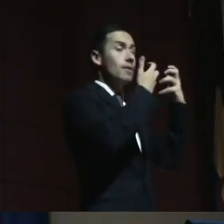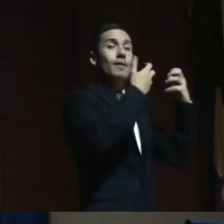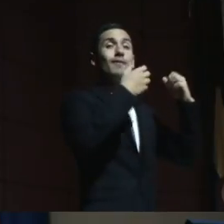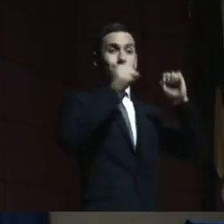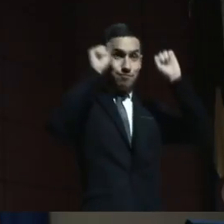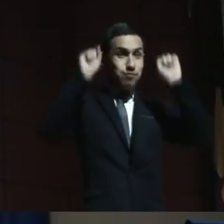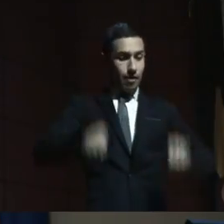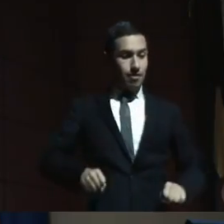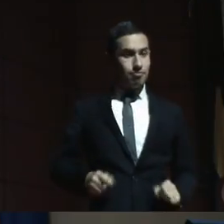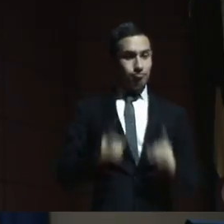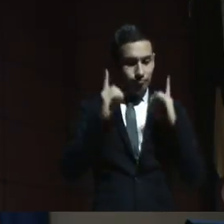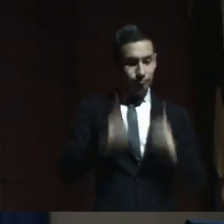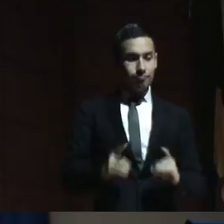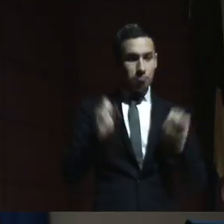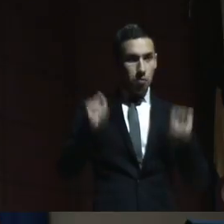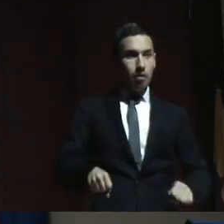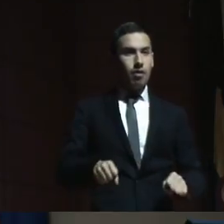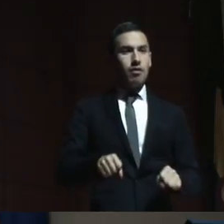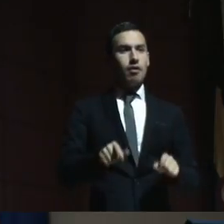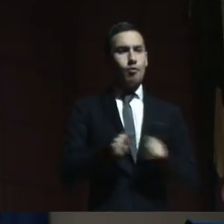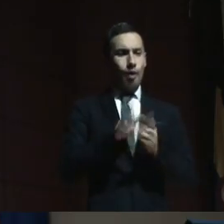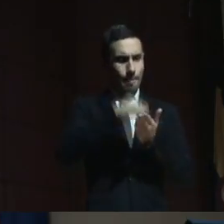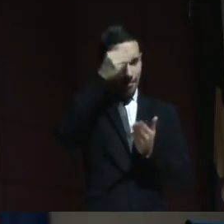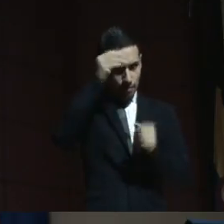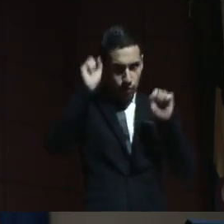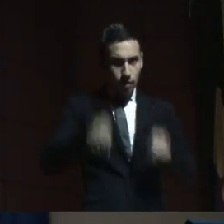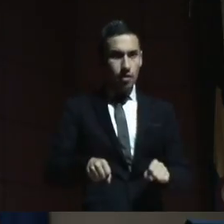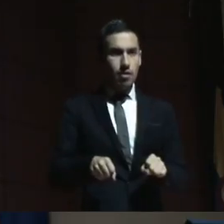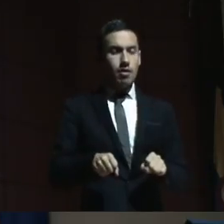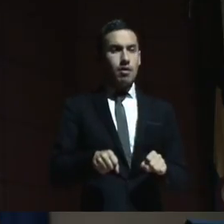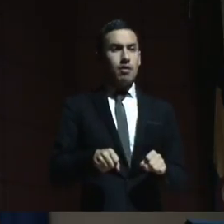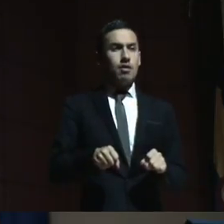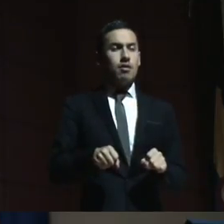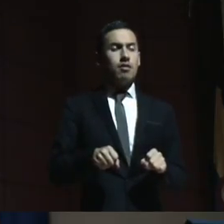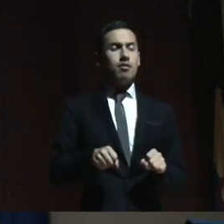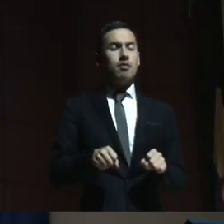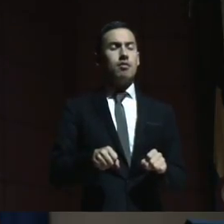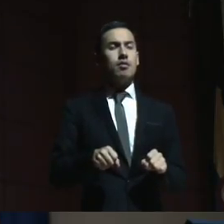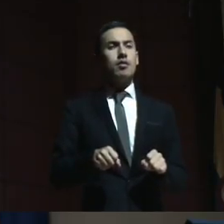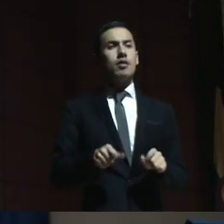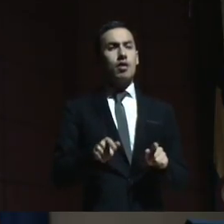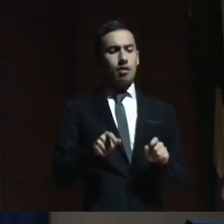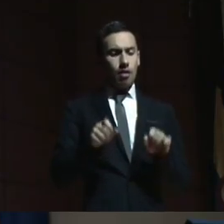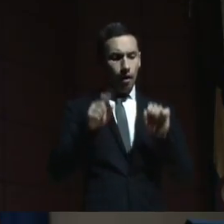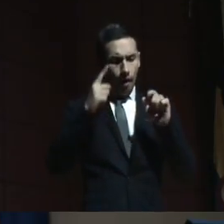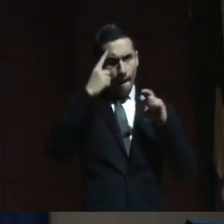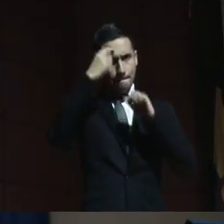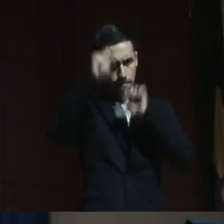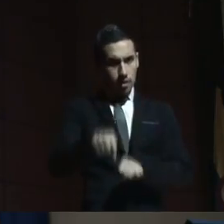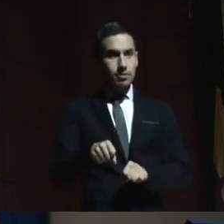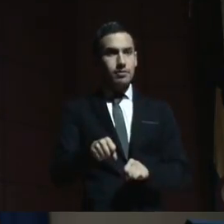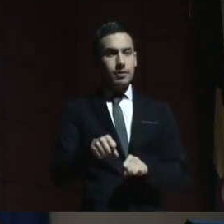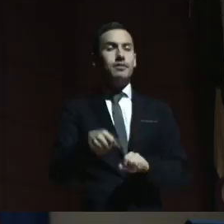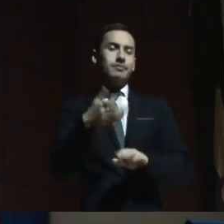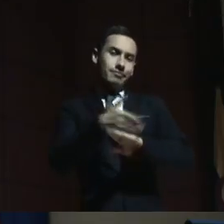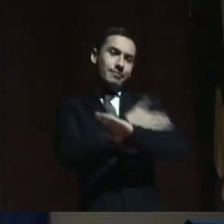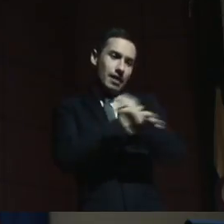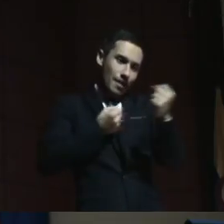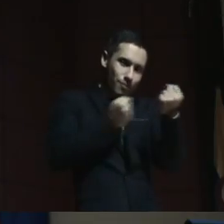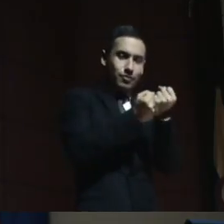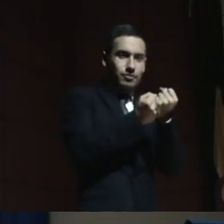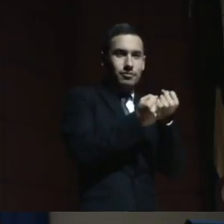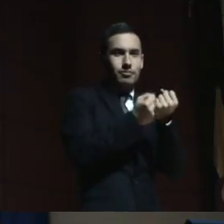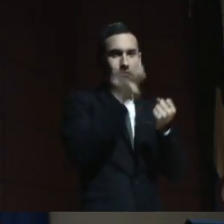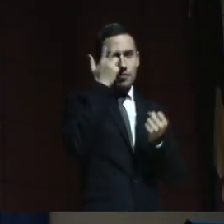pueden tomar decisiones, que sí pueden aprender, que sí son capaces, si les damos el apoyo, de